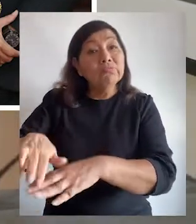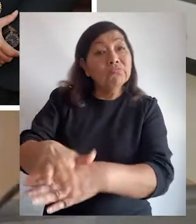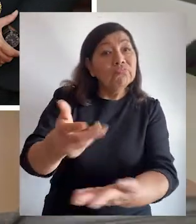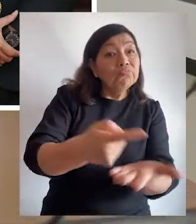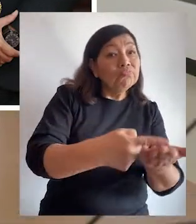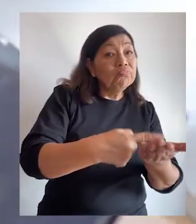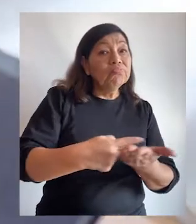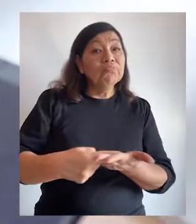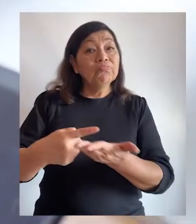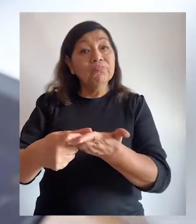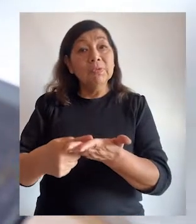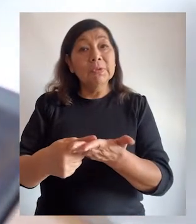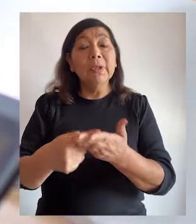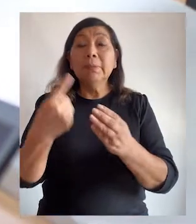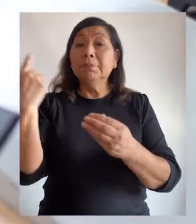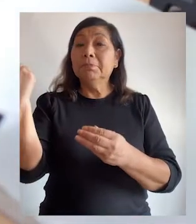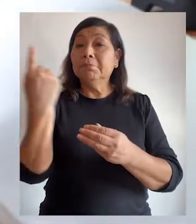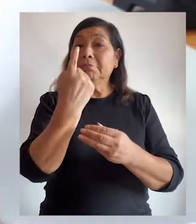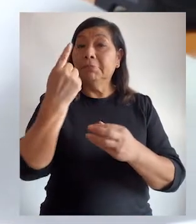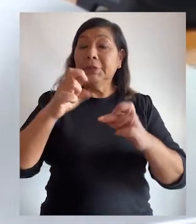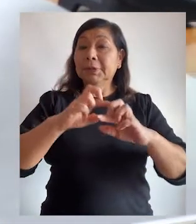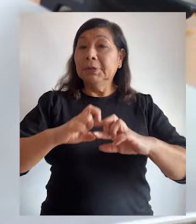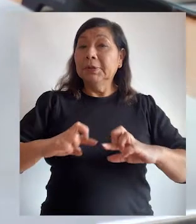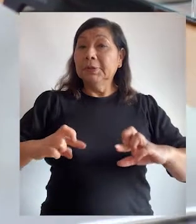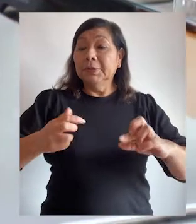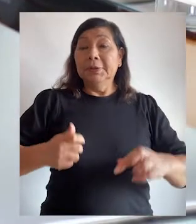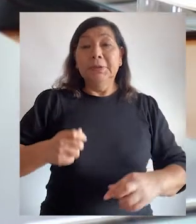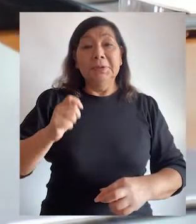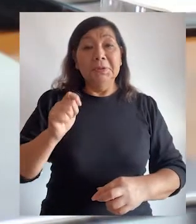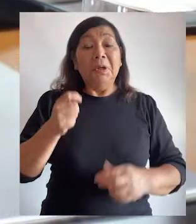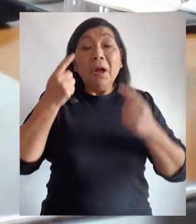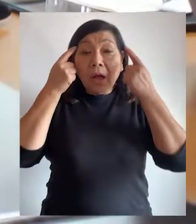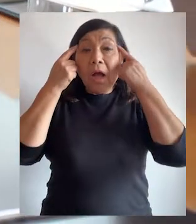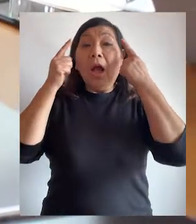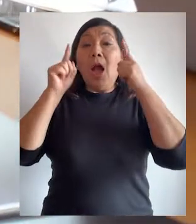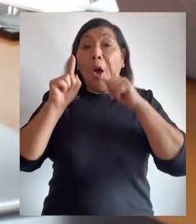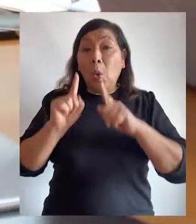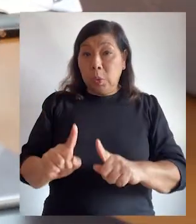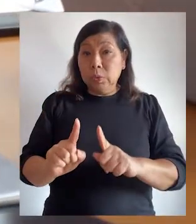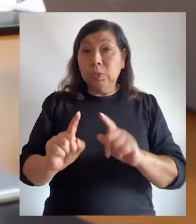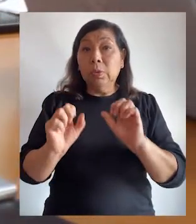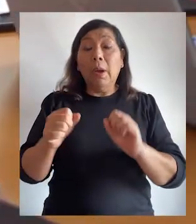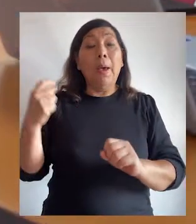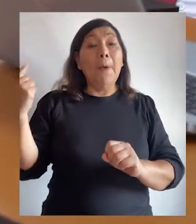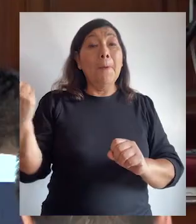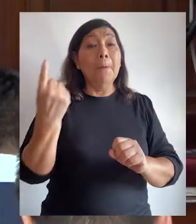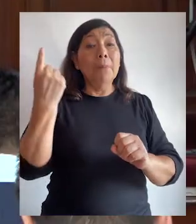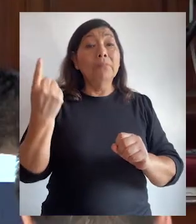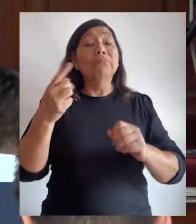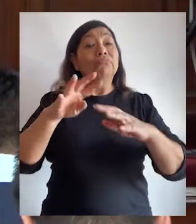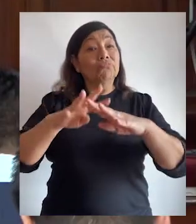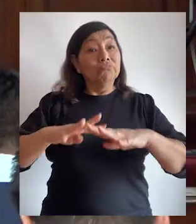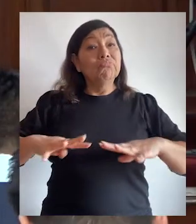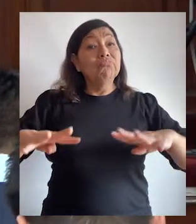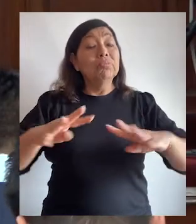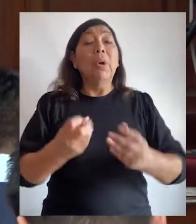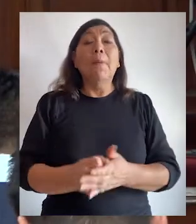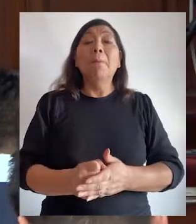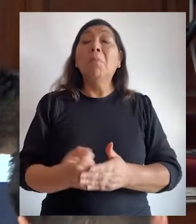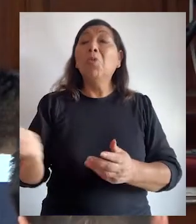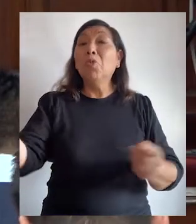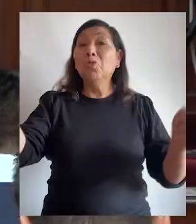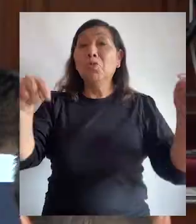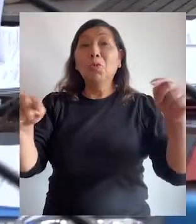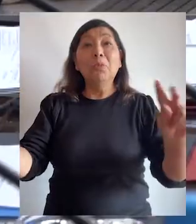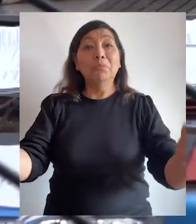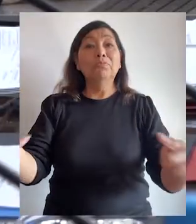presidencia. Durante el desarrollo del primer pleno, los magistrados acordaron realizar la primera audiencia